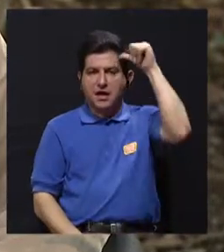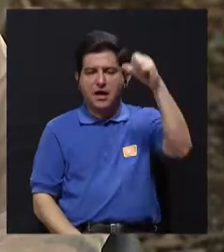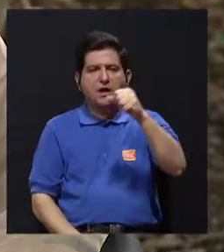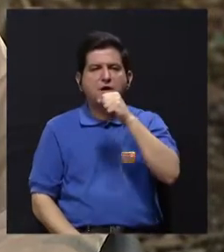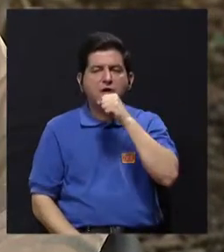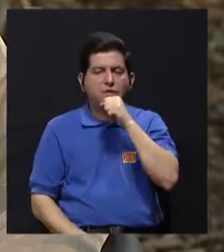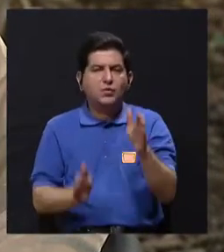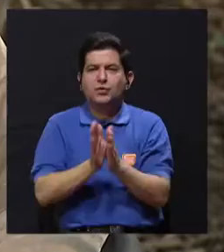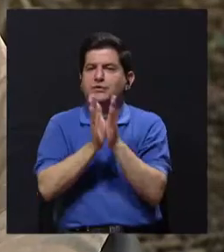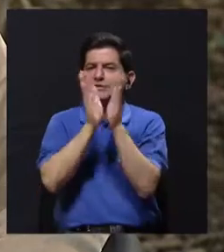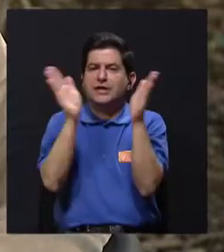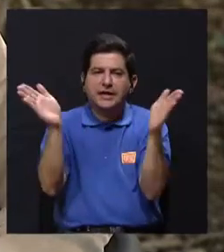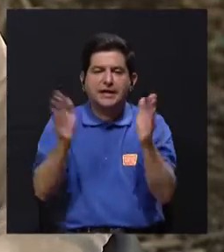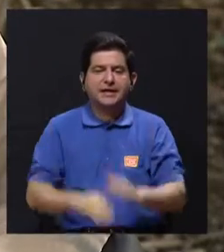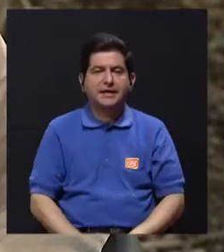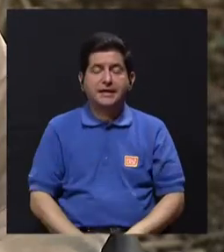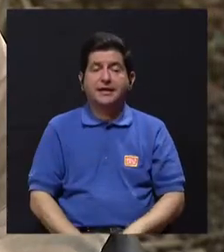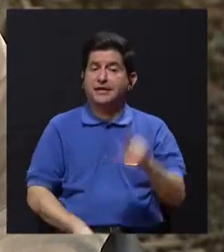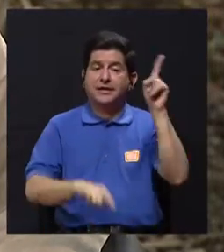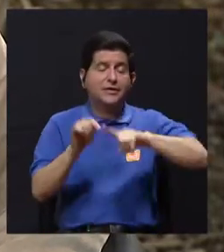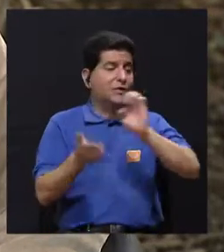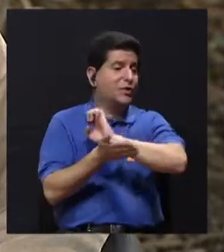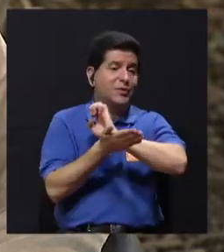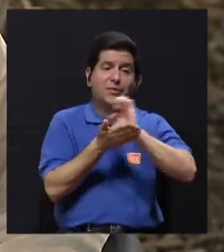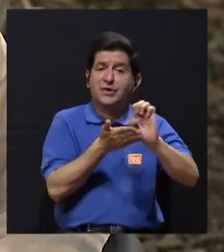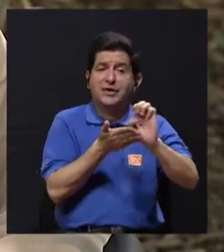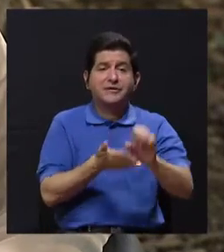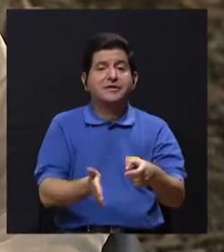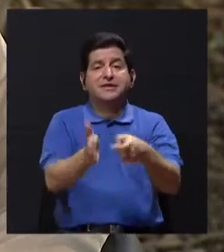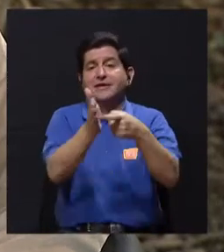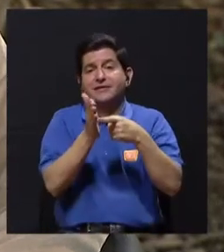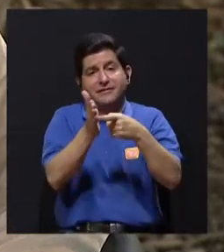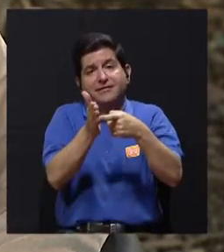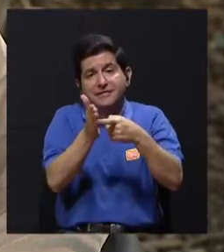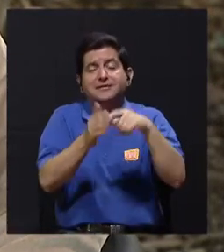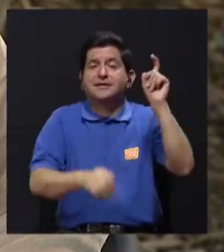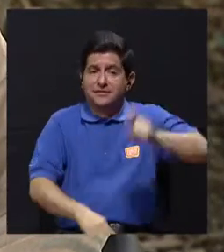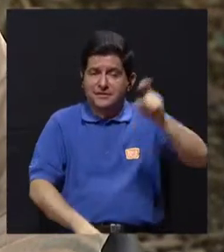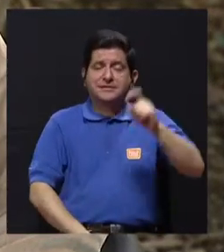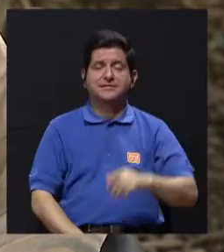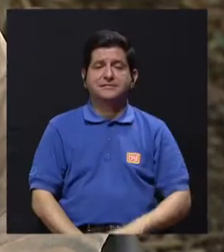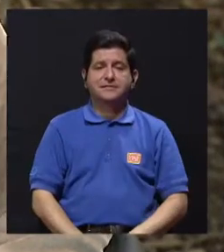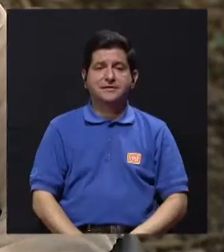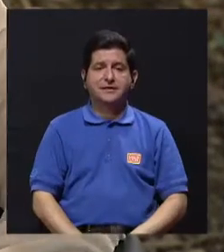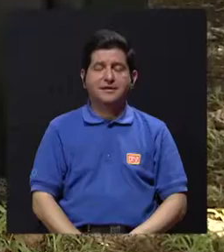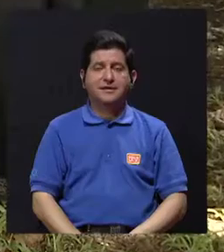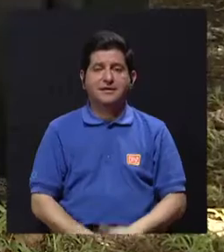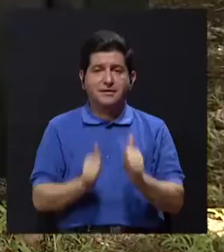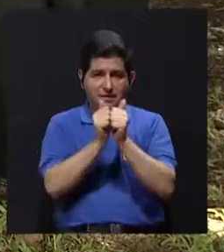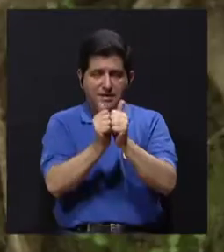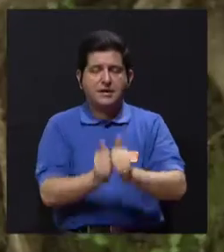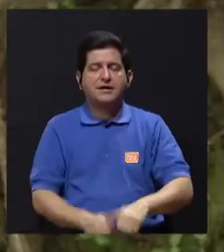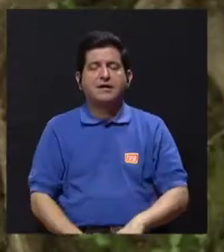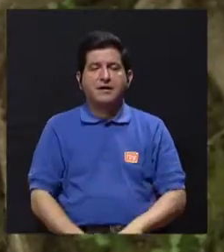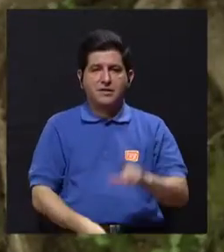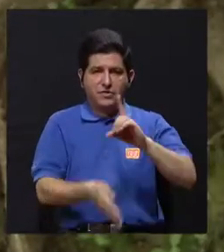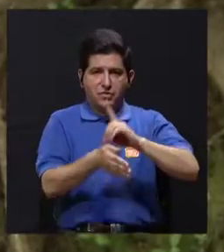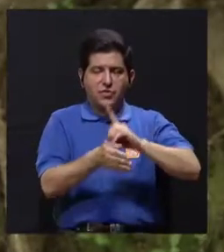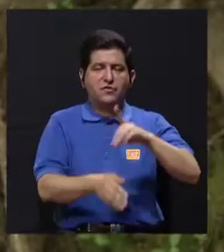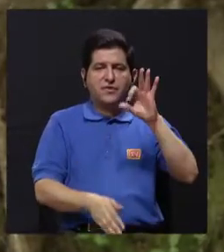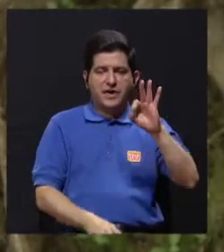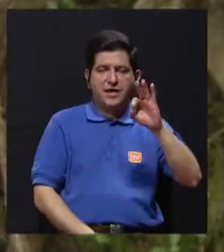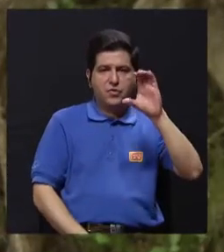familiares y nuestros adultos mayores en términos generales inevitablemente van a demandar. Bueno, así es. Nos